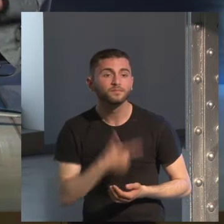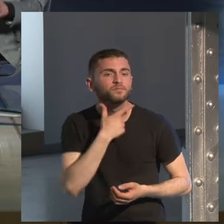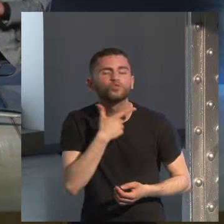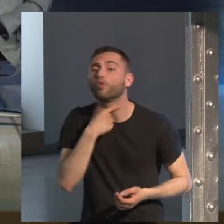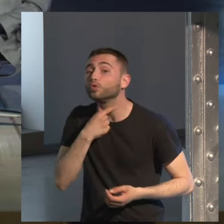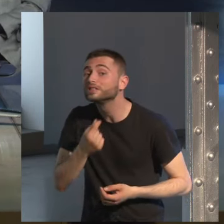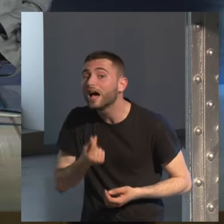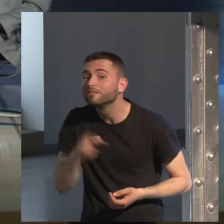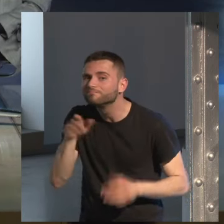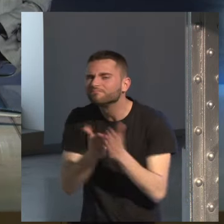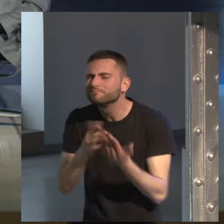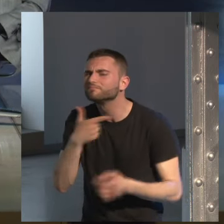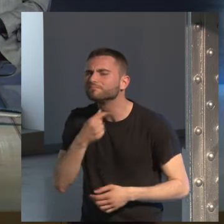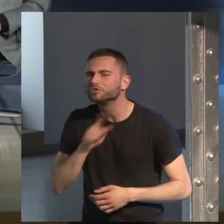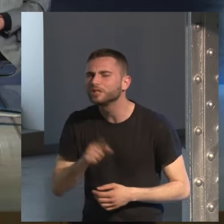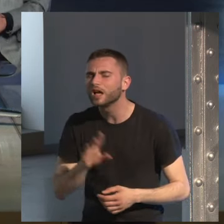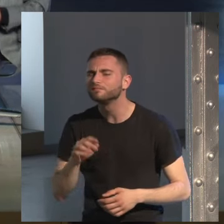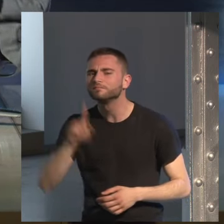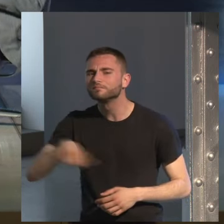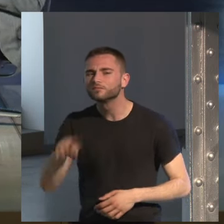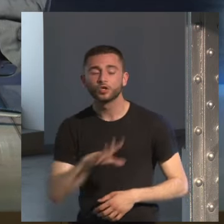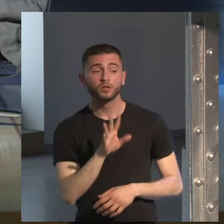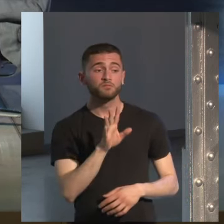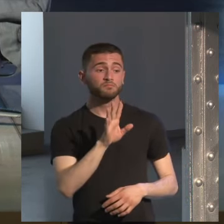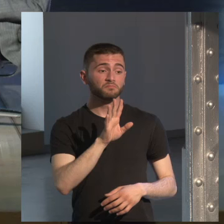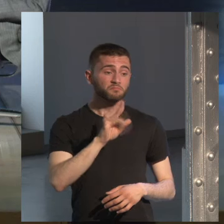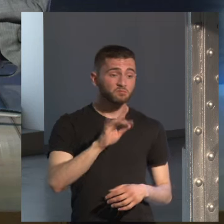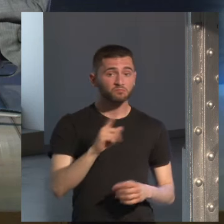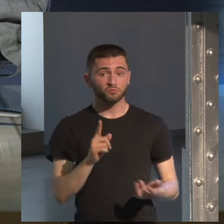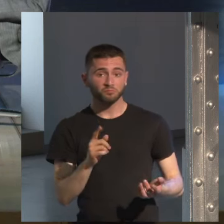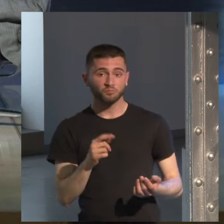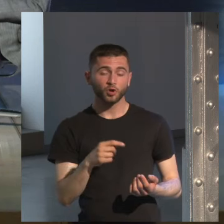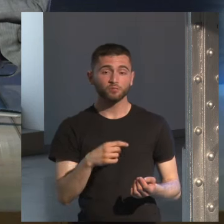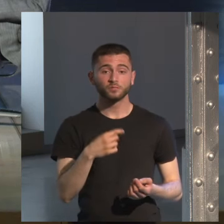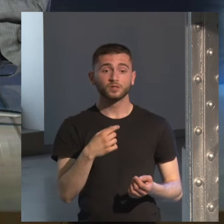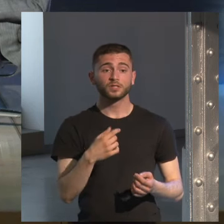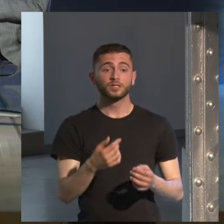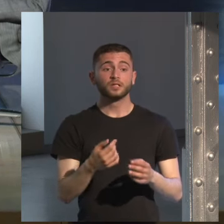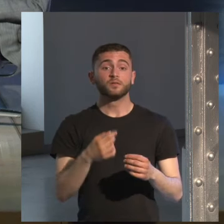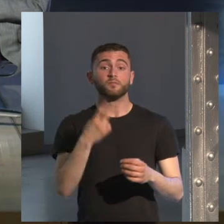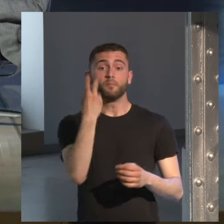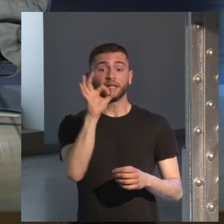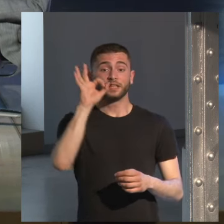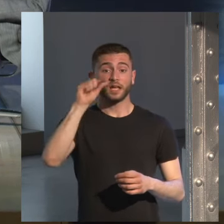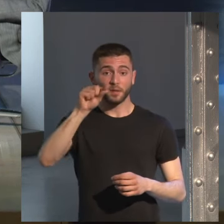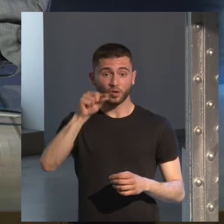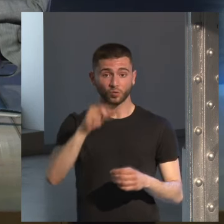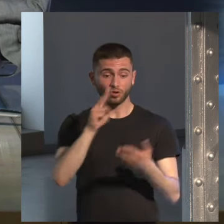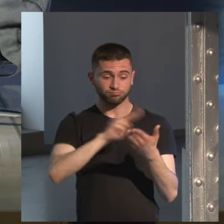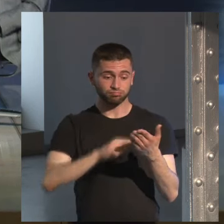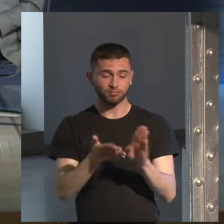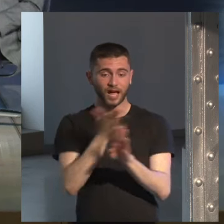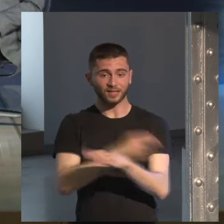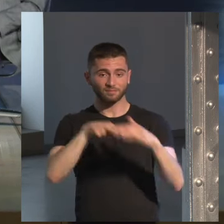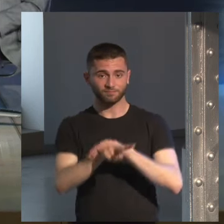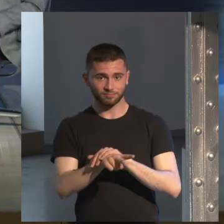pero sí está bien para poder leer 20 minutos antes de quedarme dormido a las 12 de la noche cuando caigo